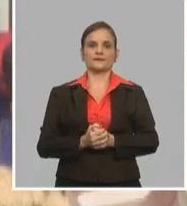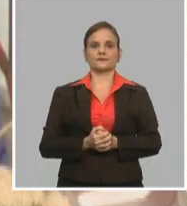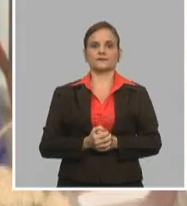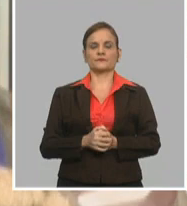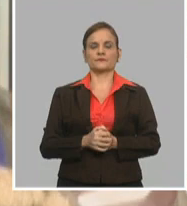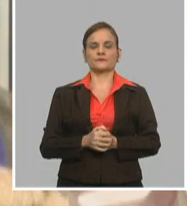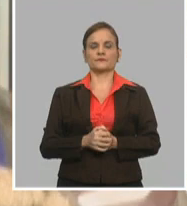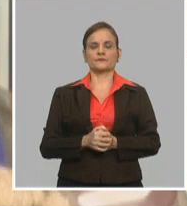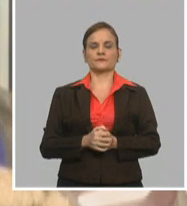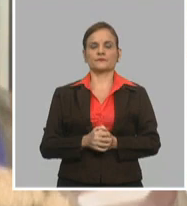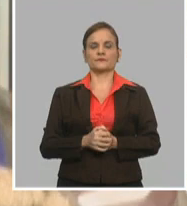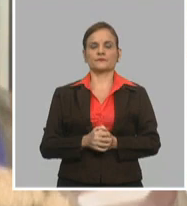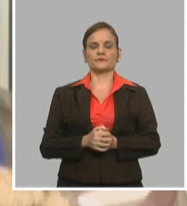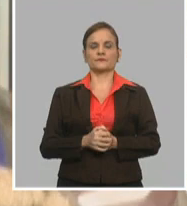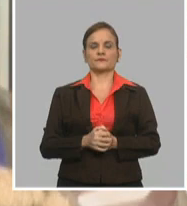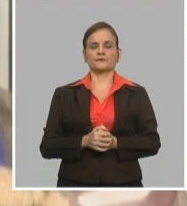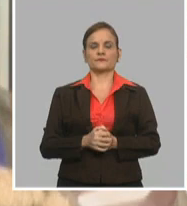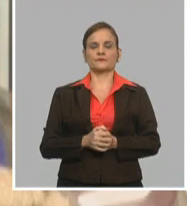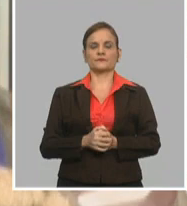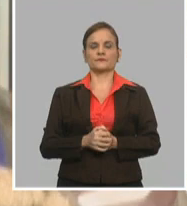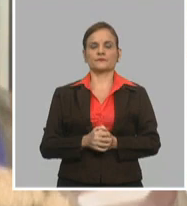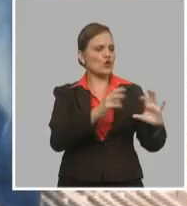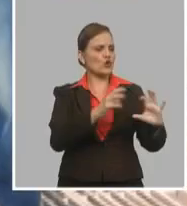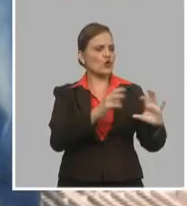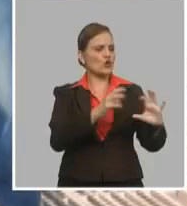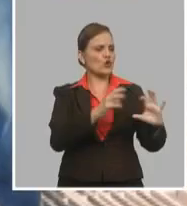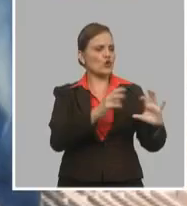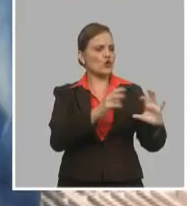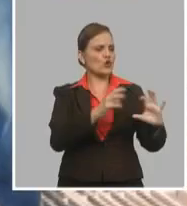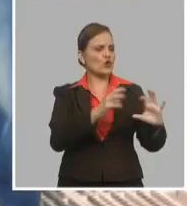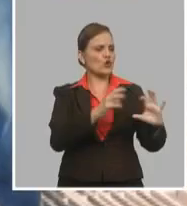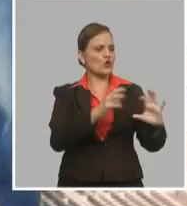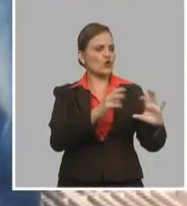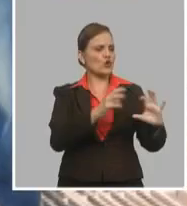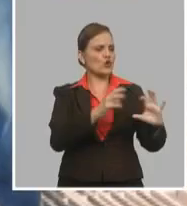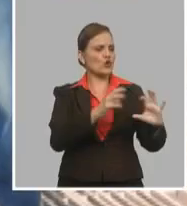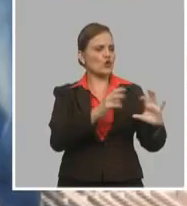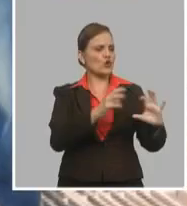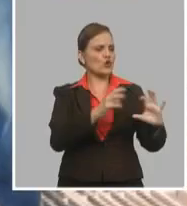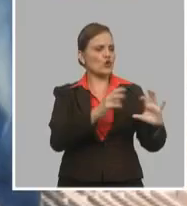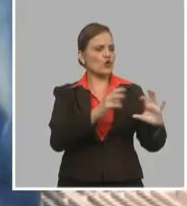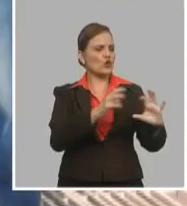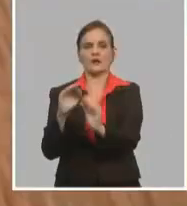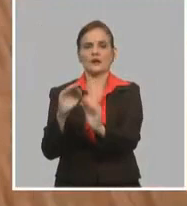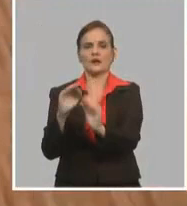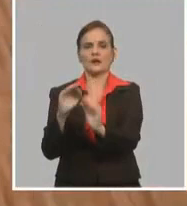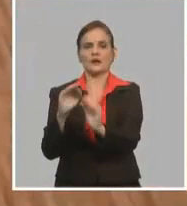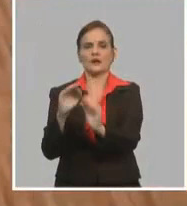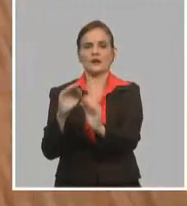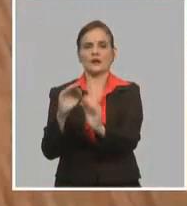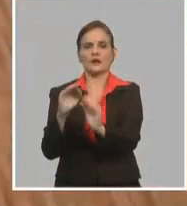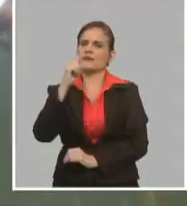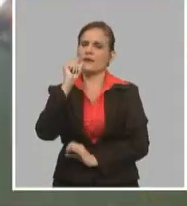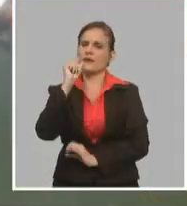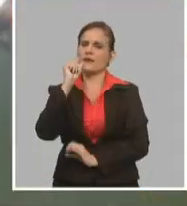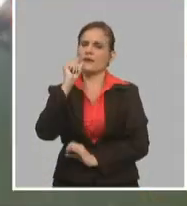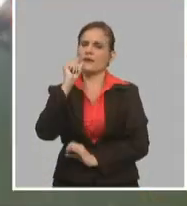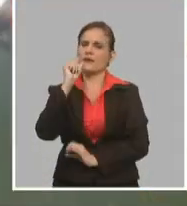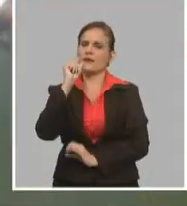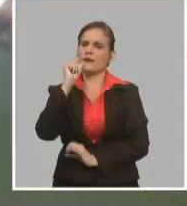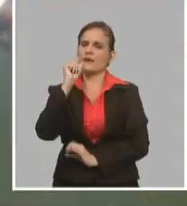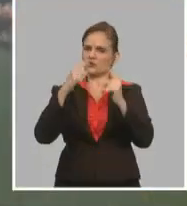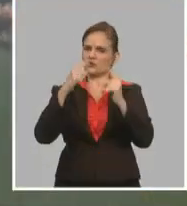productivos, tenemos que trabajar y hemos trabajado en esta etapa con mucha fuerza y ya tendrá que ver si a un mediano y largo plazo,